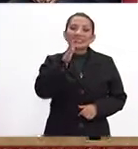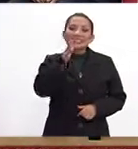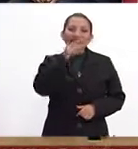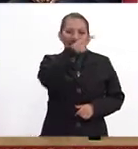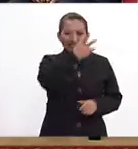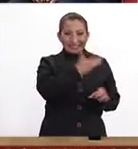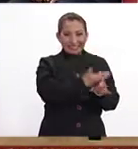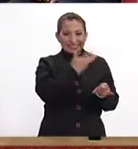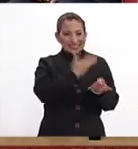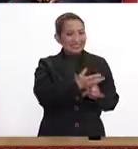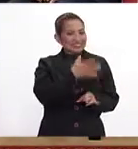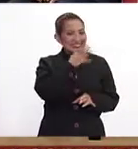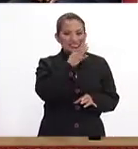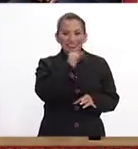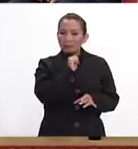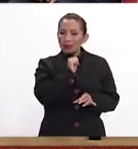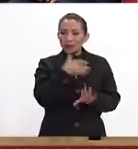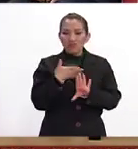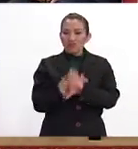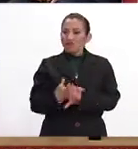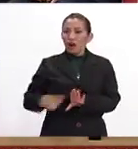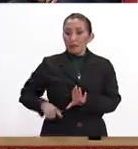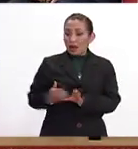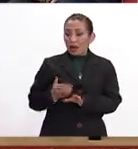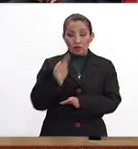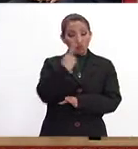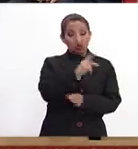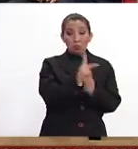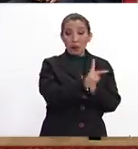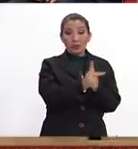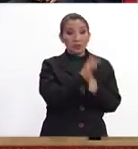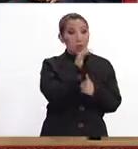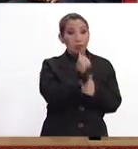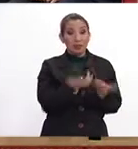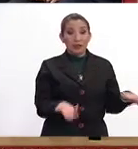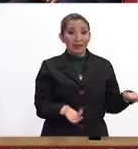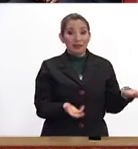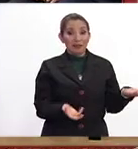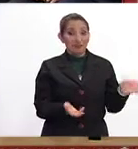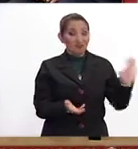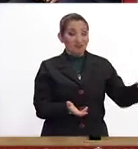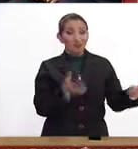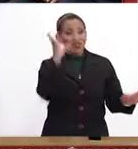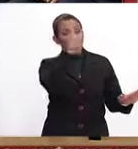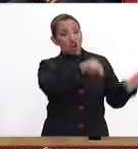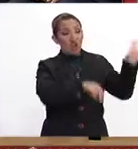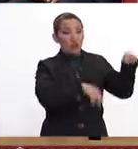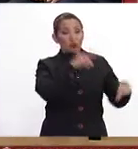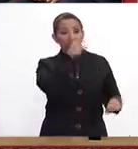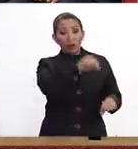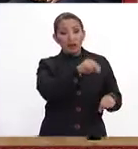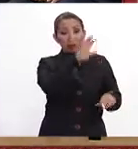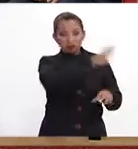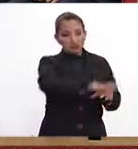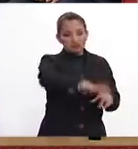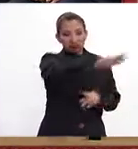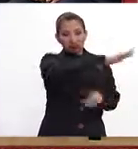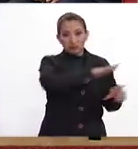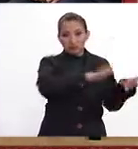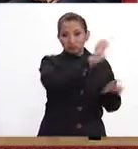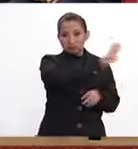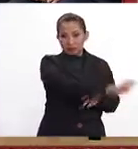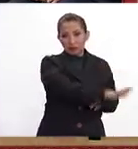ejercer, digamos, acciones de gobierno dentro de su propio país, ¿no? Lo que pase en su entorno,